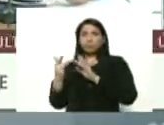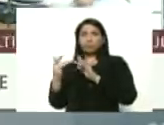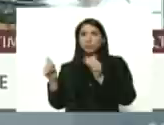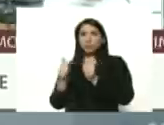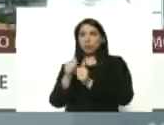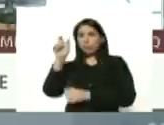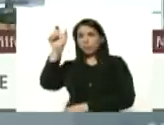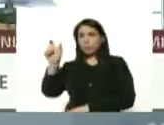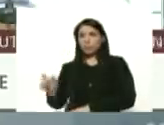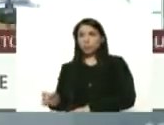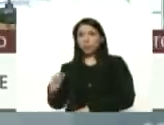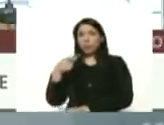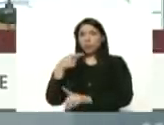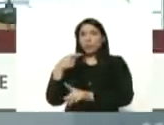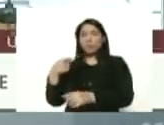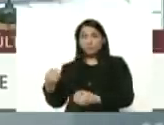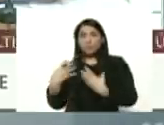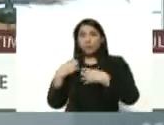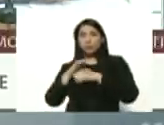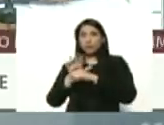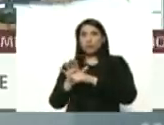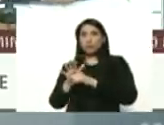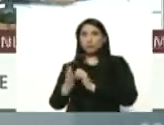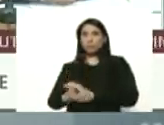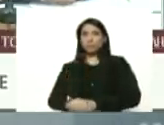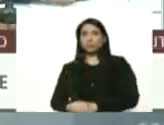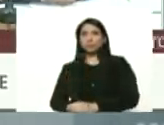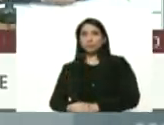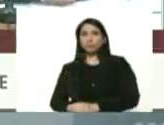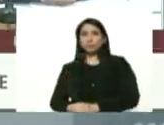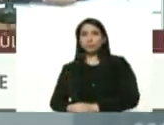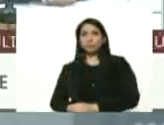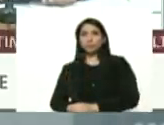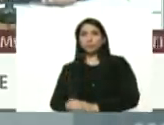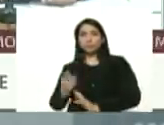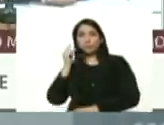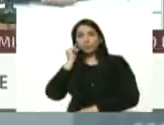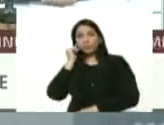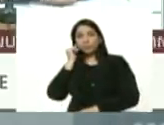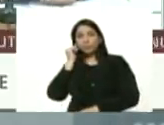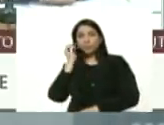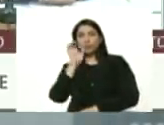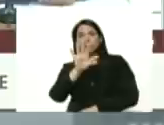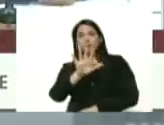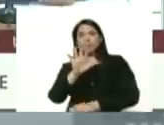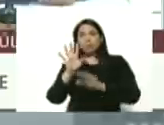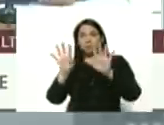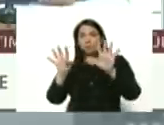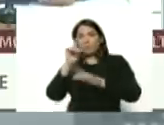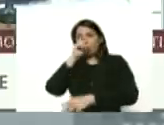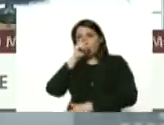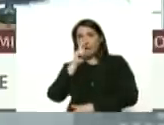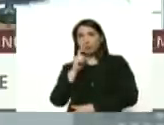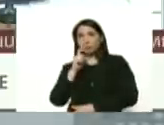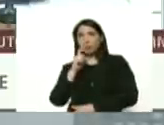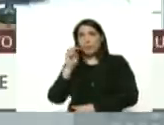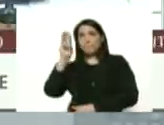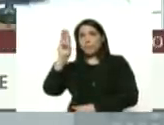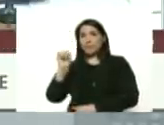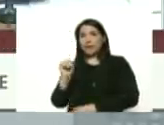casos positivos de ahí mismo mujer de 59 años Petare